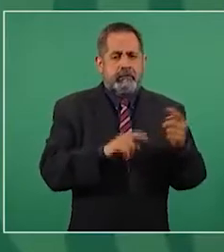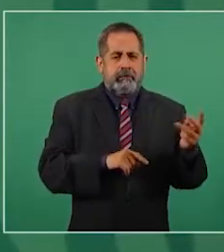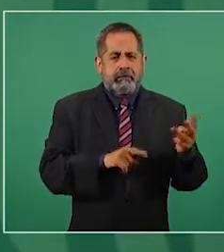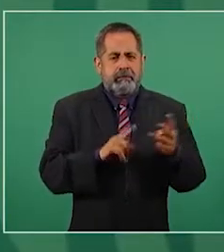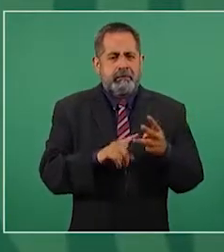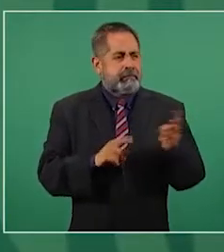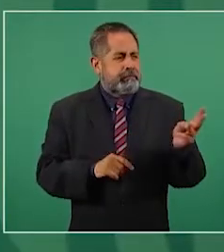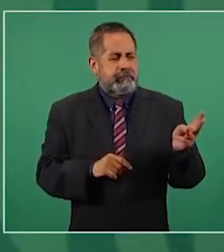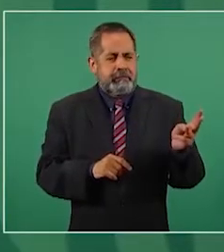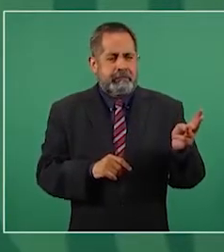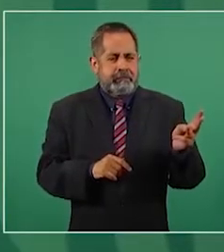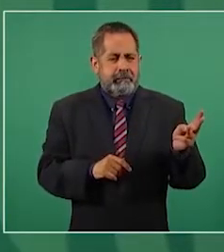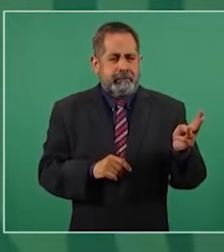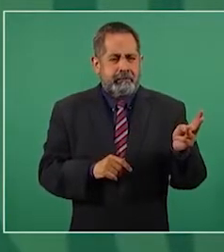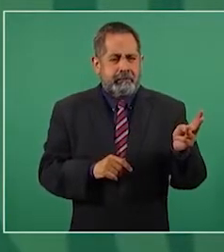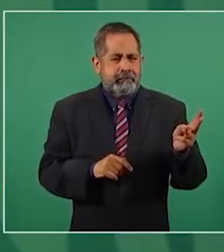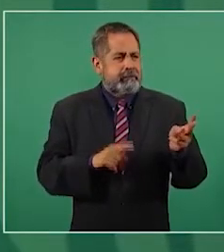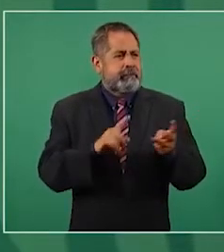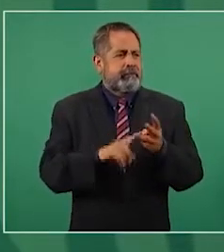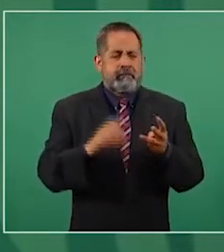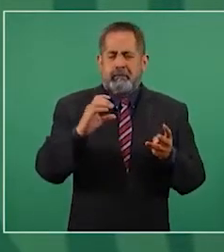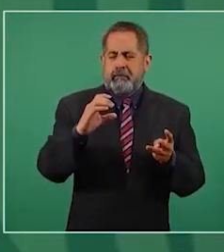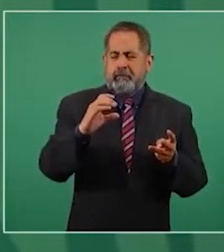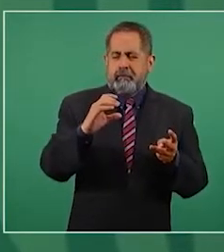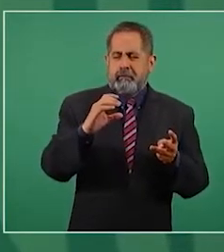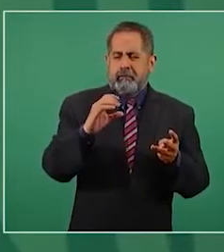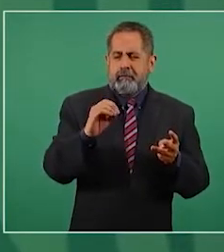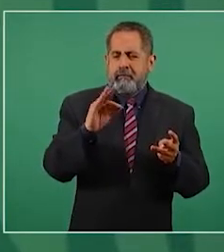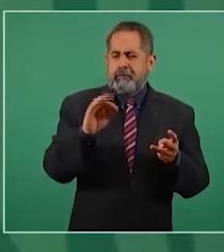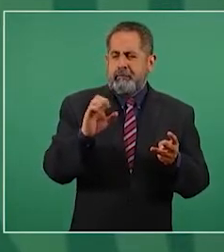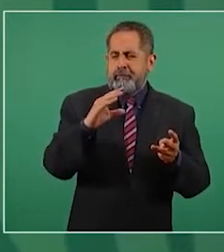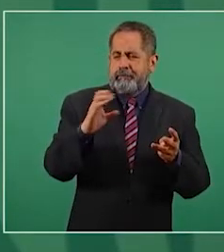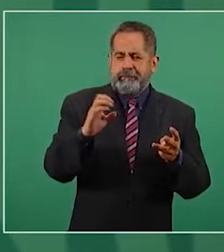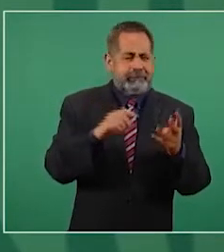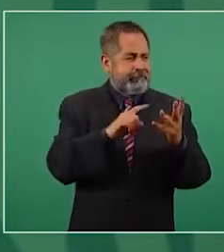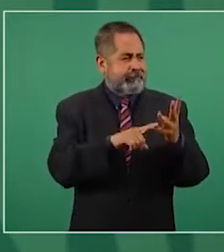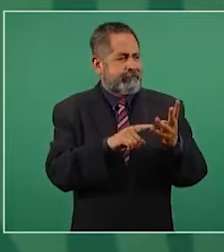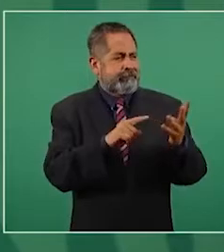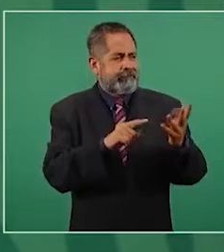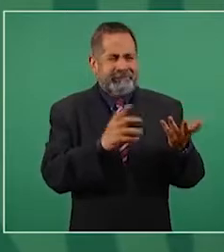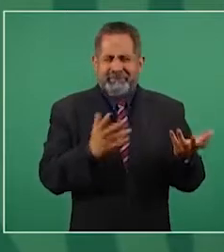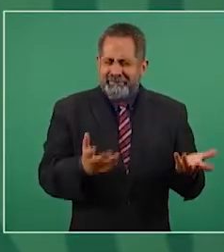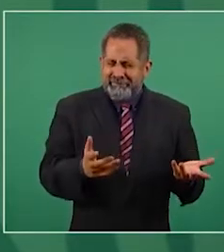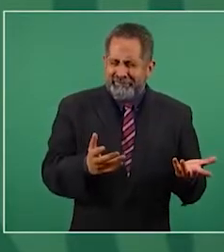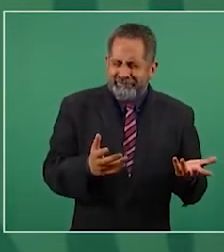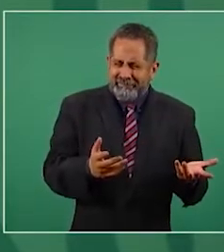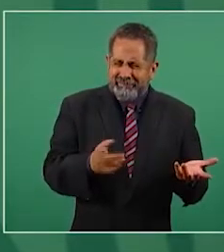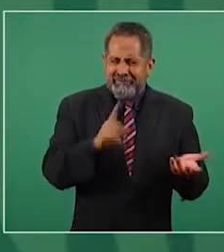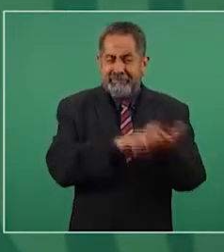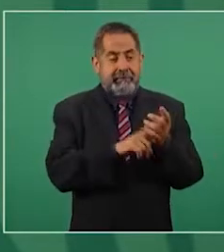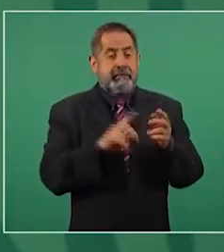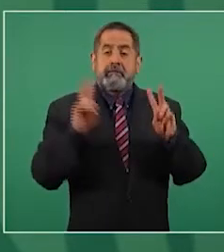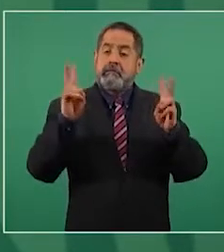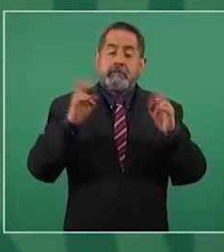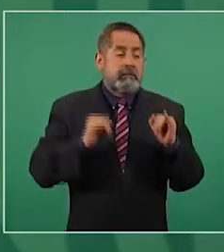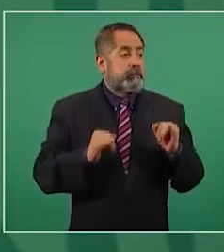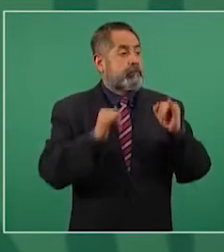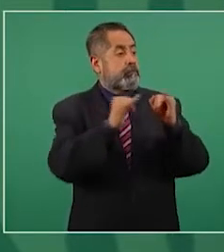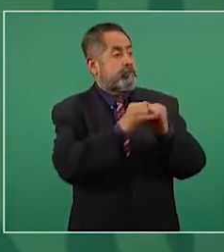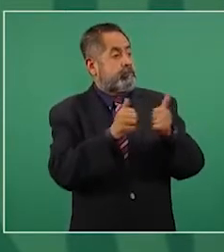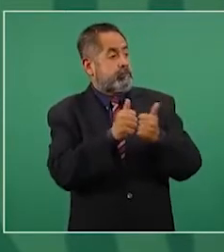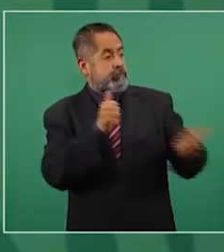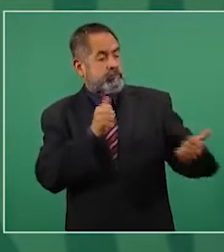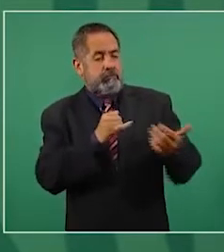Competitividad. Todos estos organismos autónomos que fueron